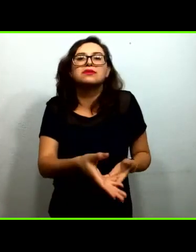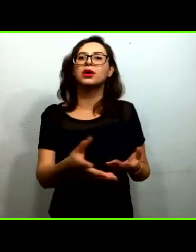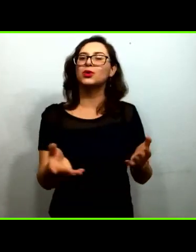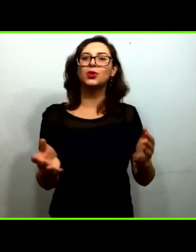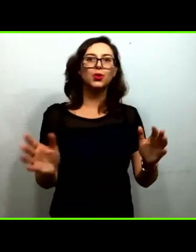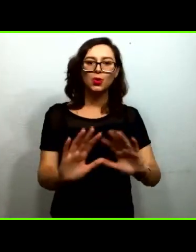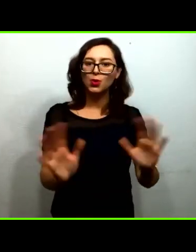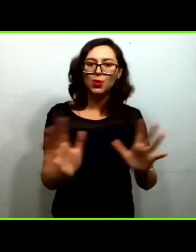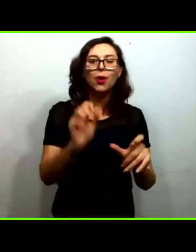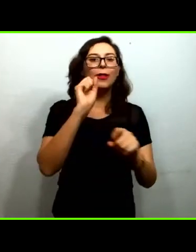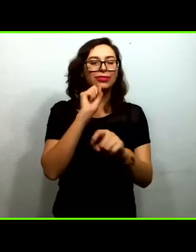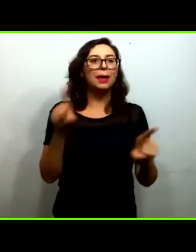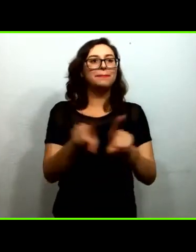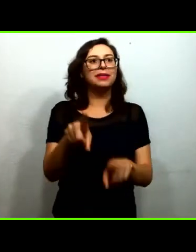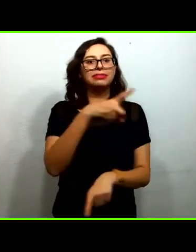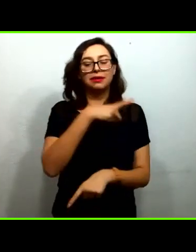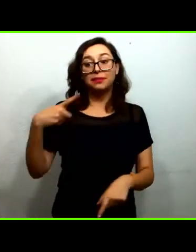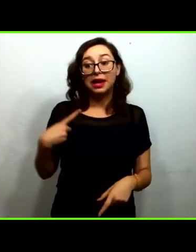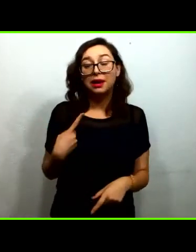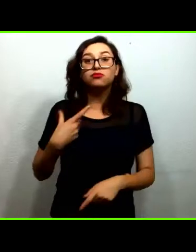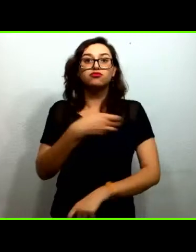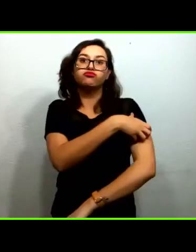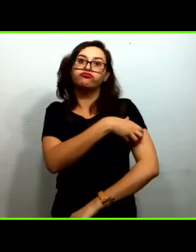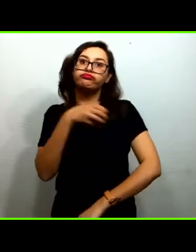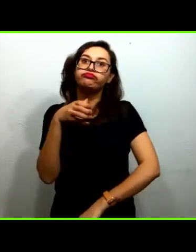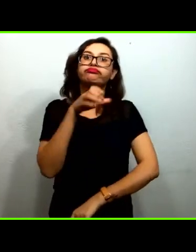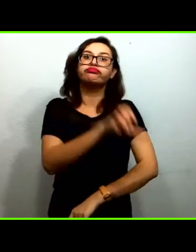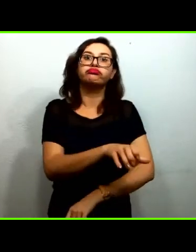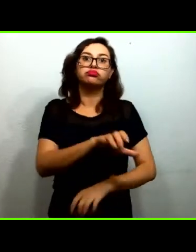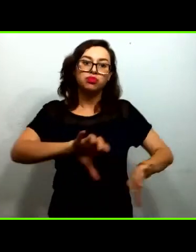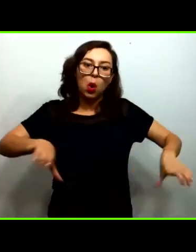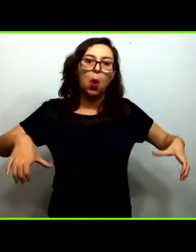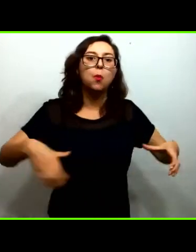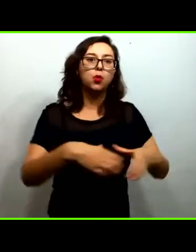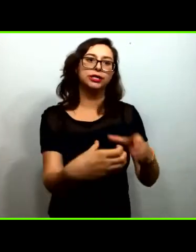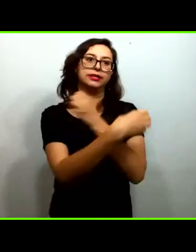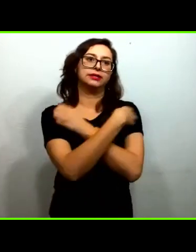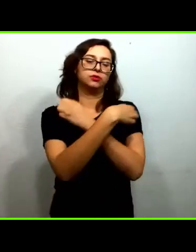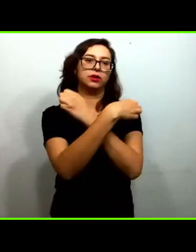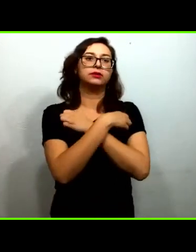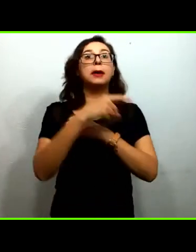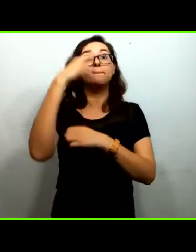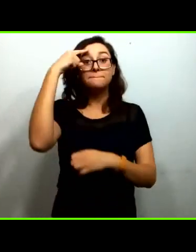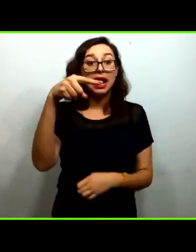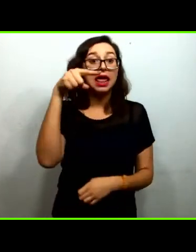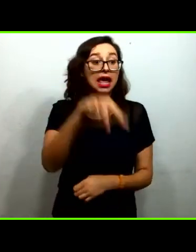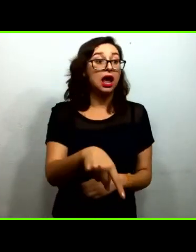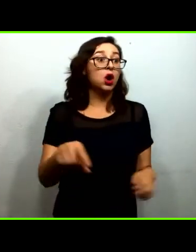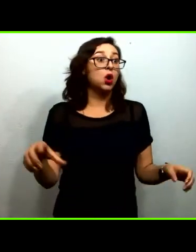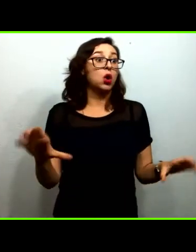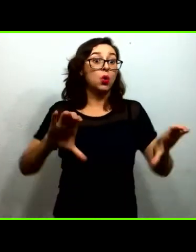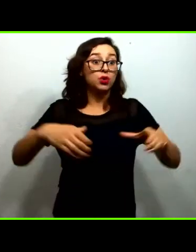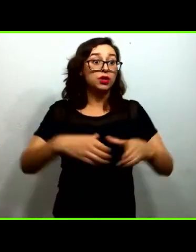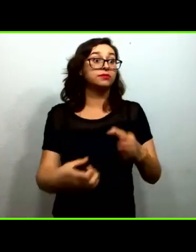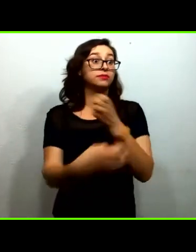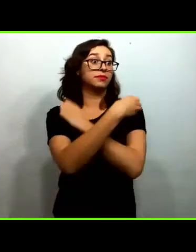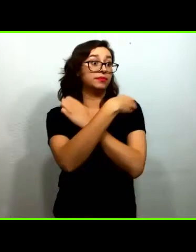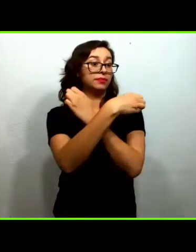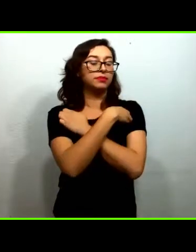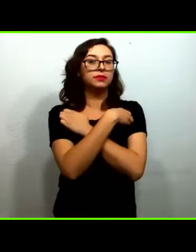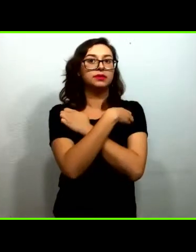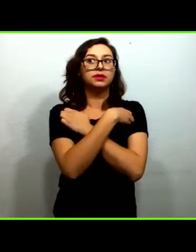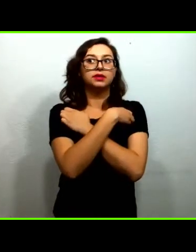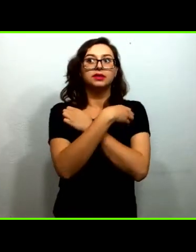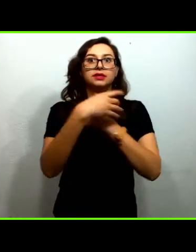también tenemos que empoderar a la comunidad educativa para que sea la comunidad educativa la que recurra